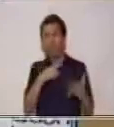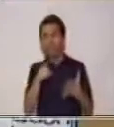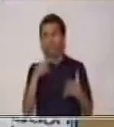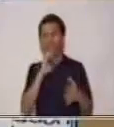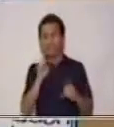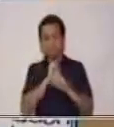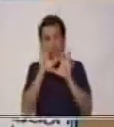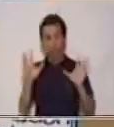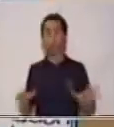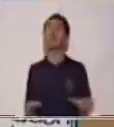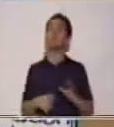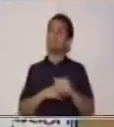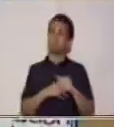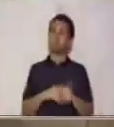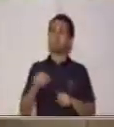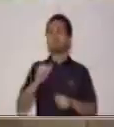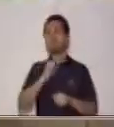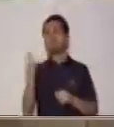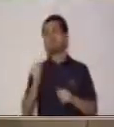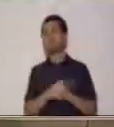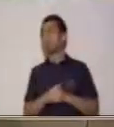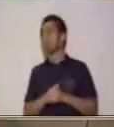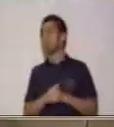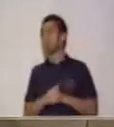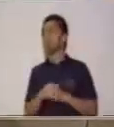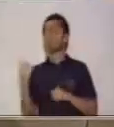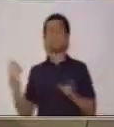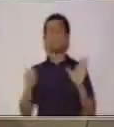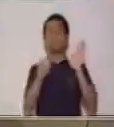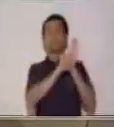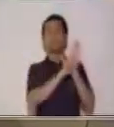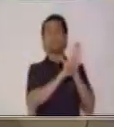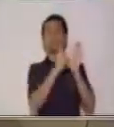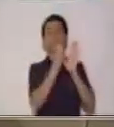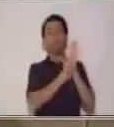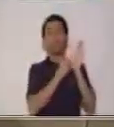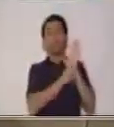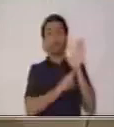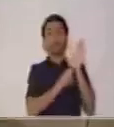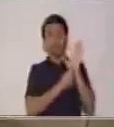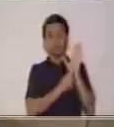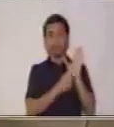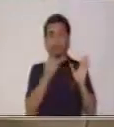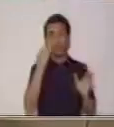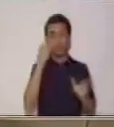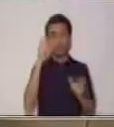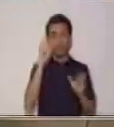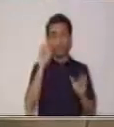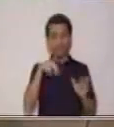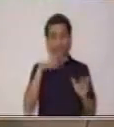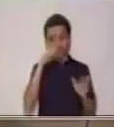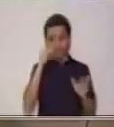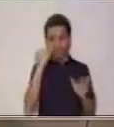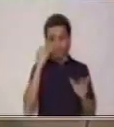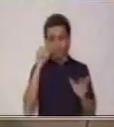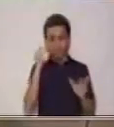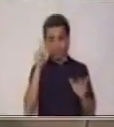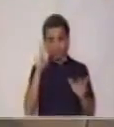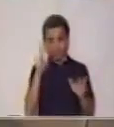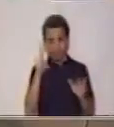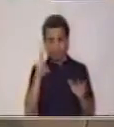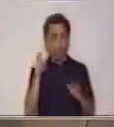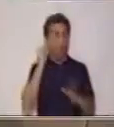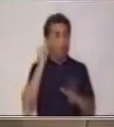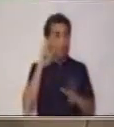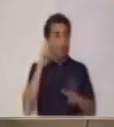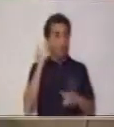¿Qué otra? La identidad gráfica, muy bien. La identidad gráfica es la parte